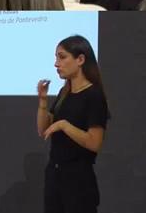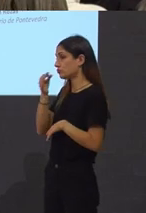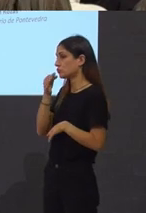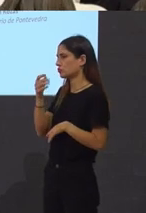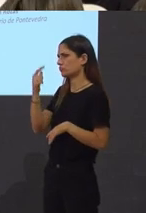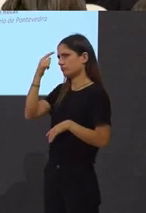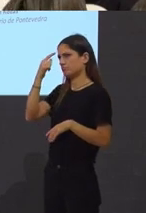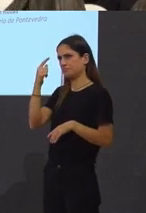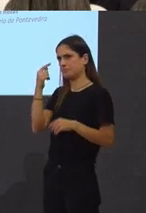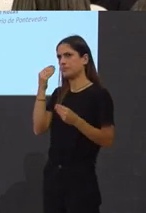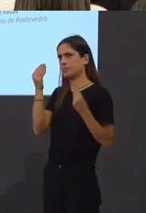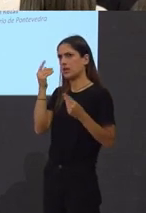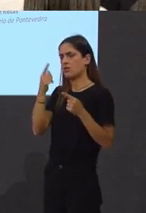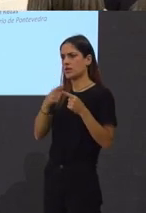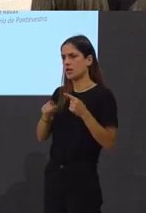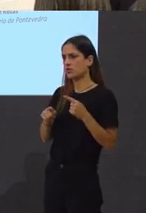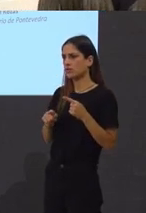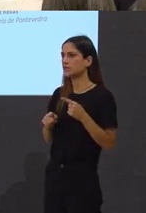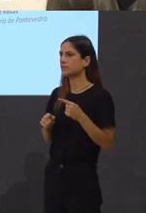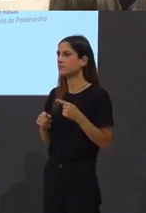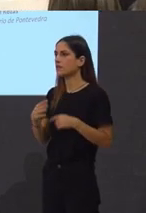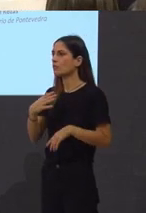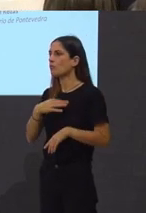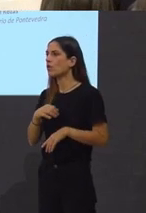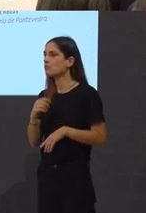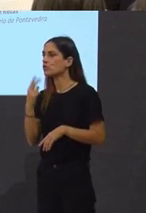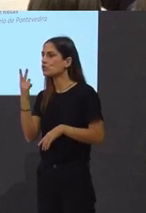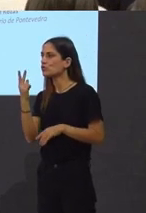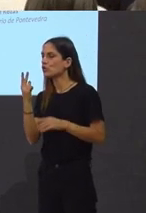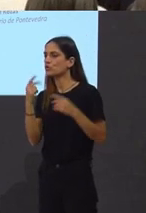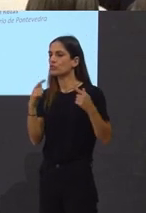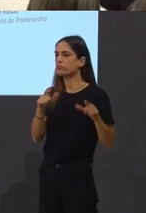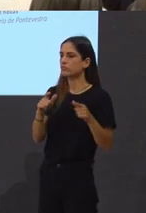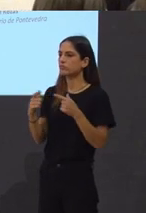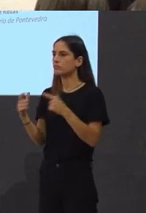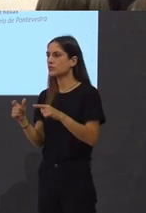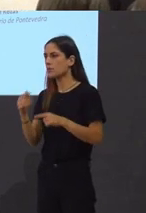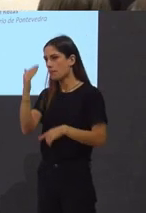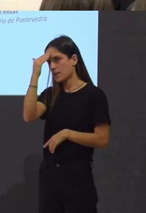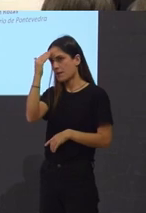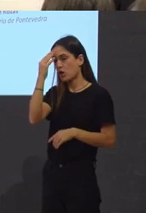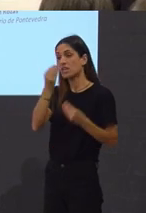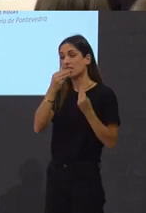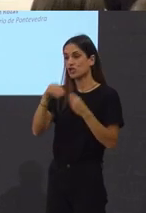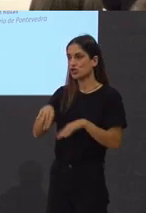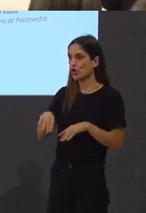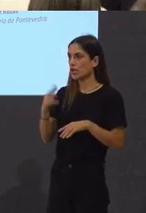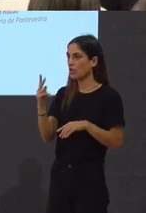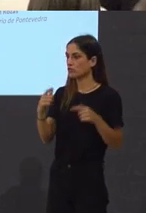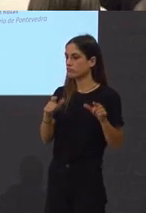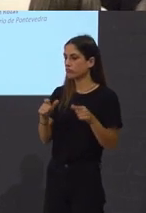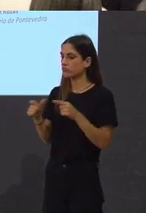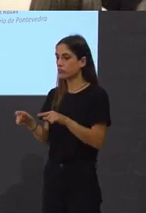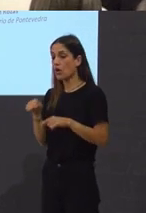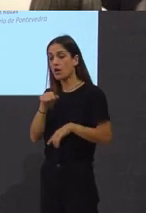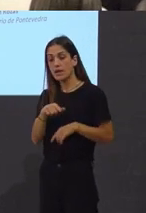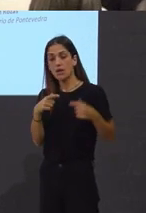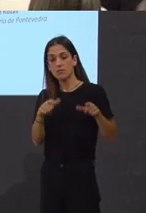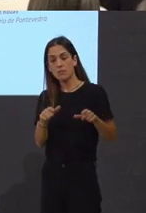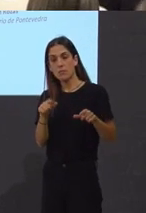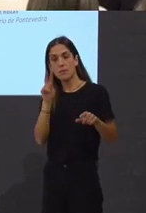e como que igual podemos ter dous planos de memoria unha que é a memoria histórica a reivindicar visible, que opera